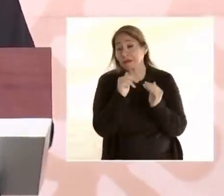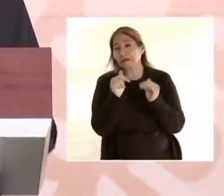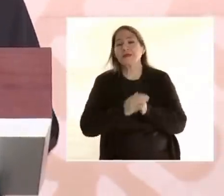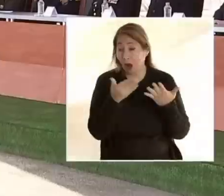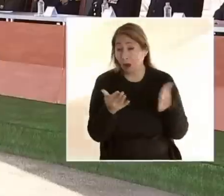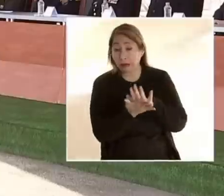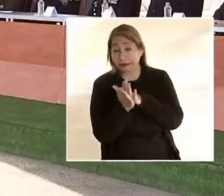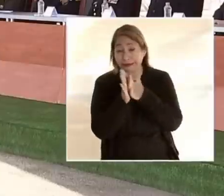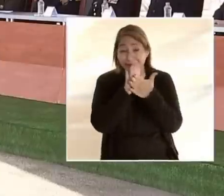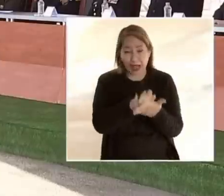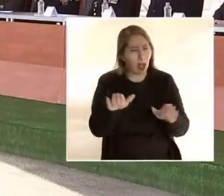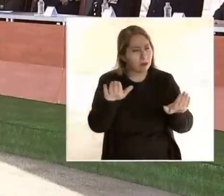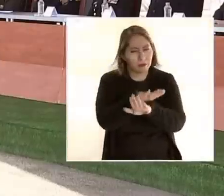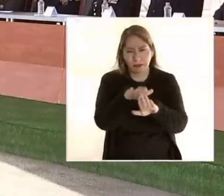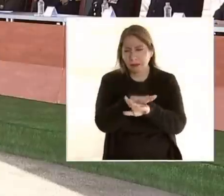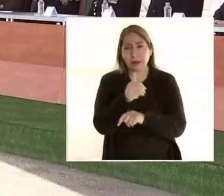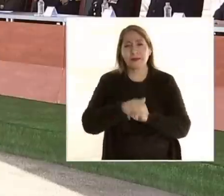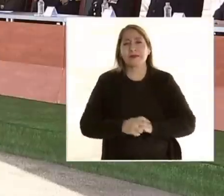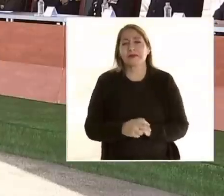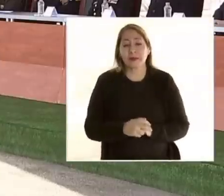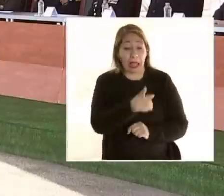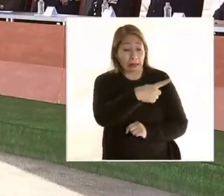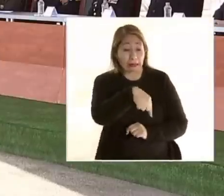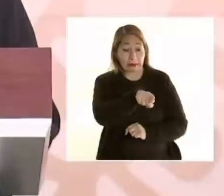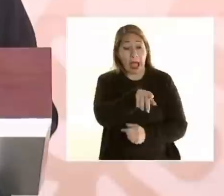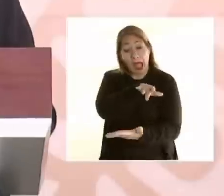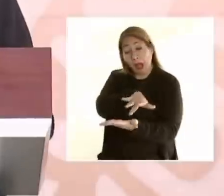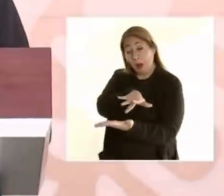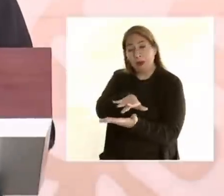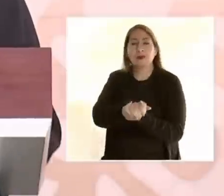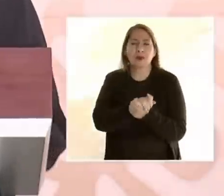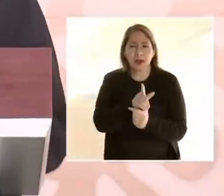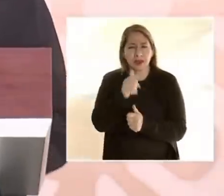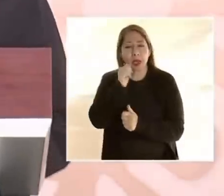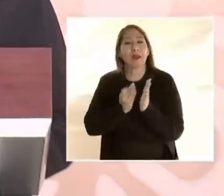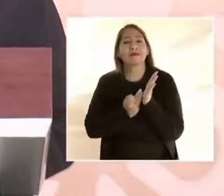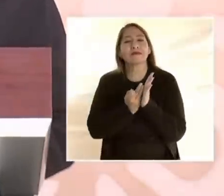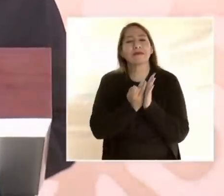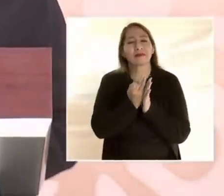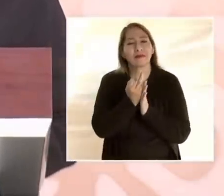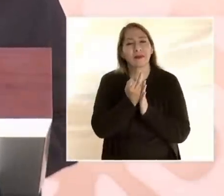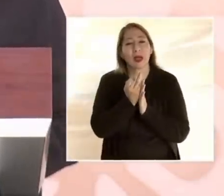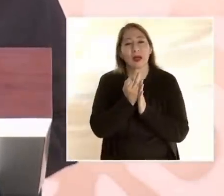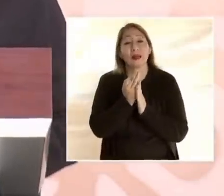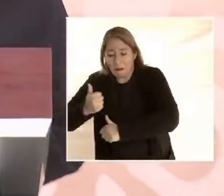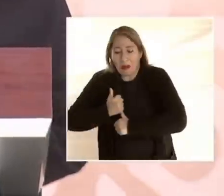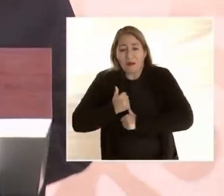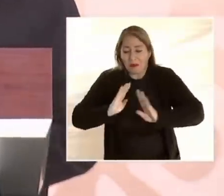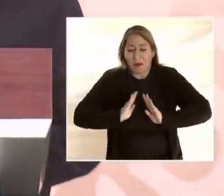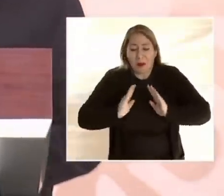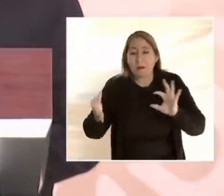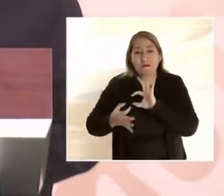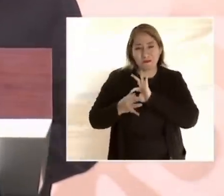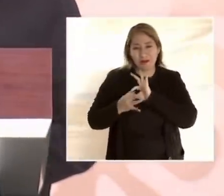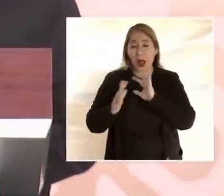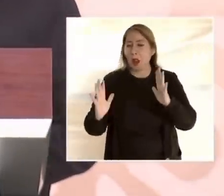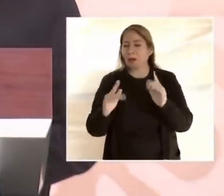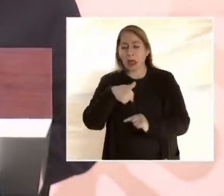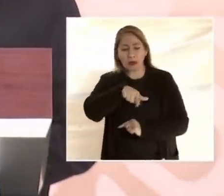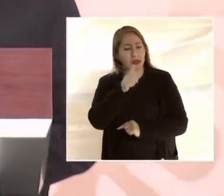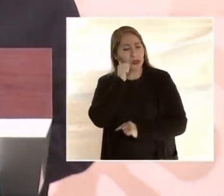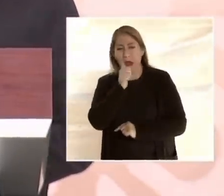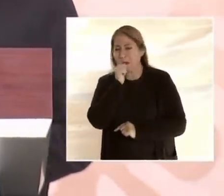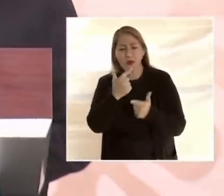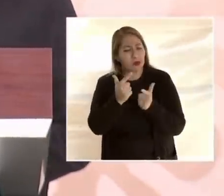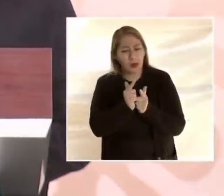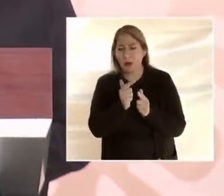tiempos de transformación, además del apoyo fundamental del pueblo, hemos contado con la lealtad de las Fuerzas Armadas. Sin la participación responsable